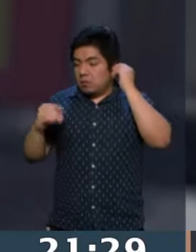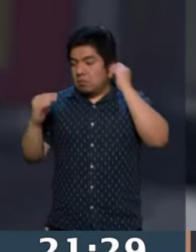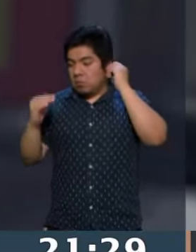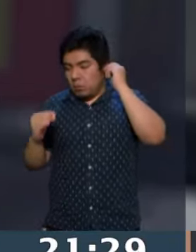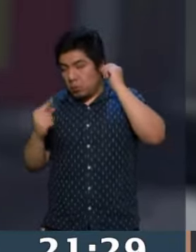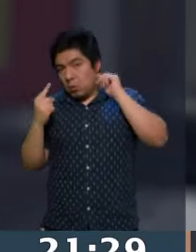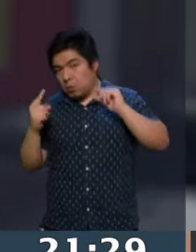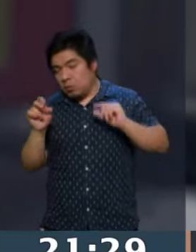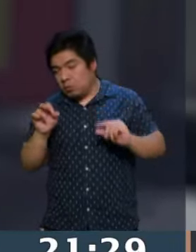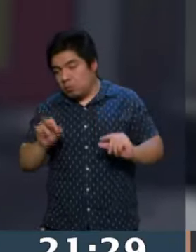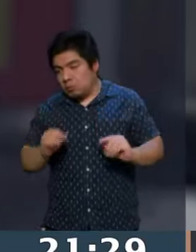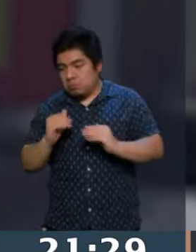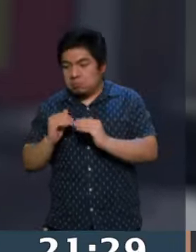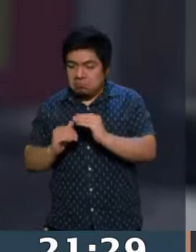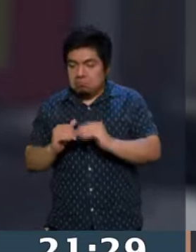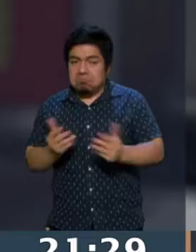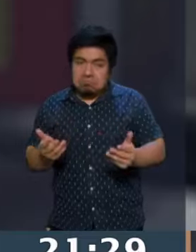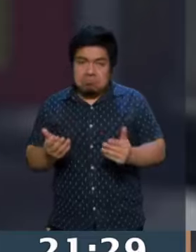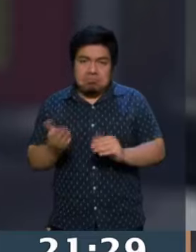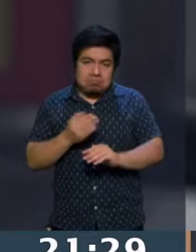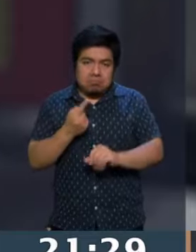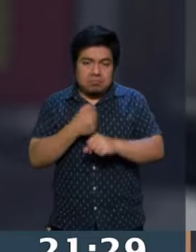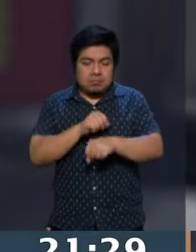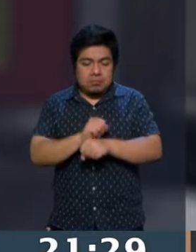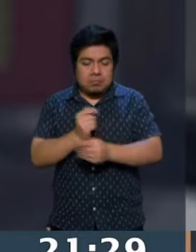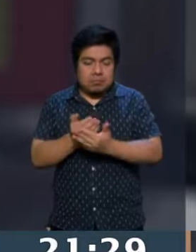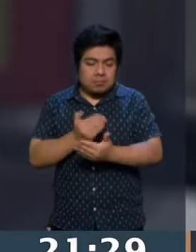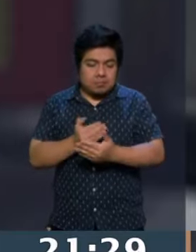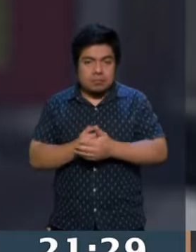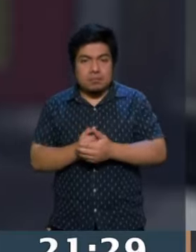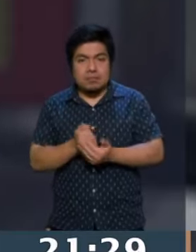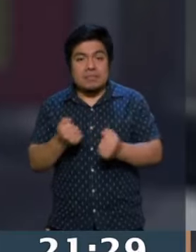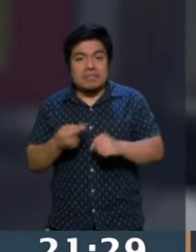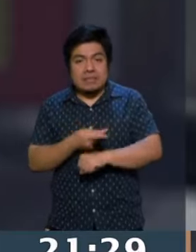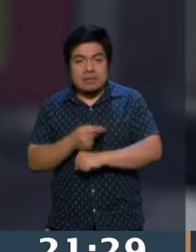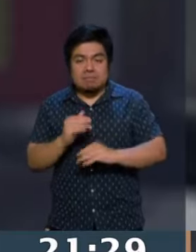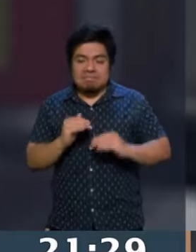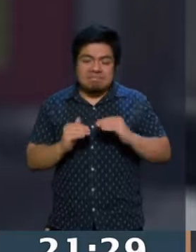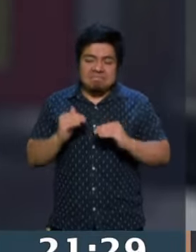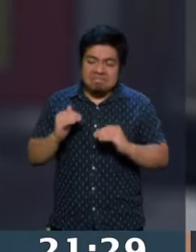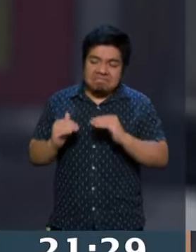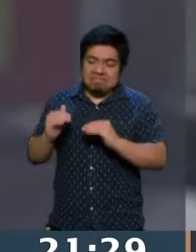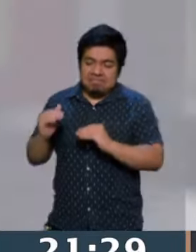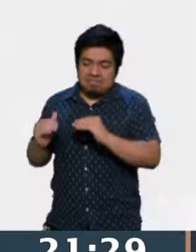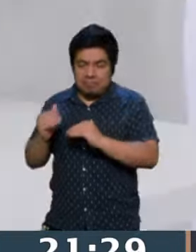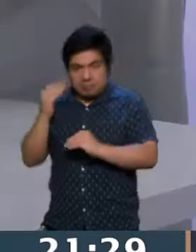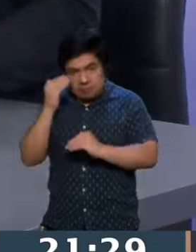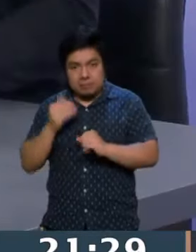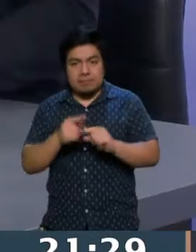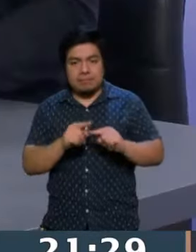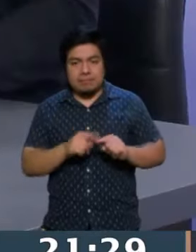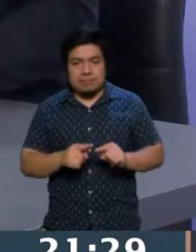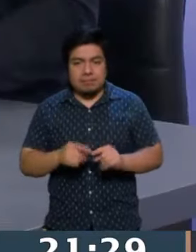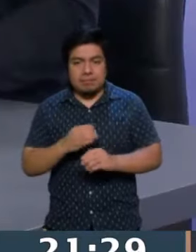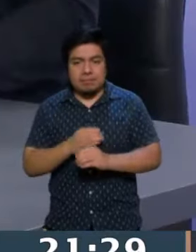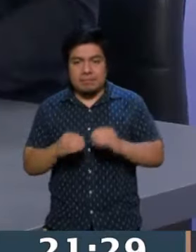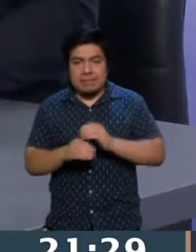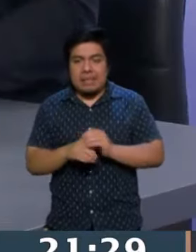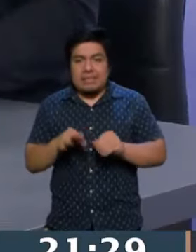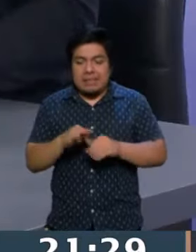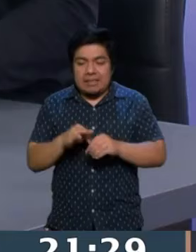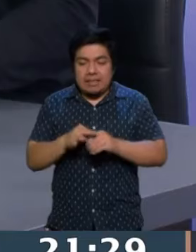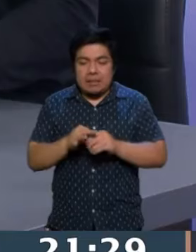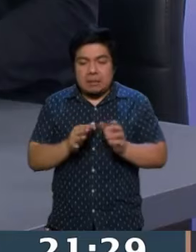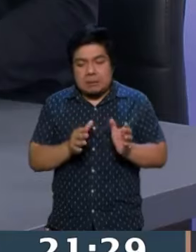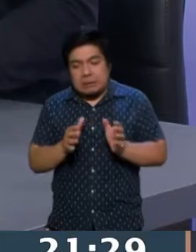bajado un porciento, ¿no? Sí. De la semana pasada a ahora. Sí, lo que sucede cuando hay una elección polarizada es que los votos empiezan a